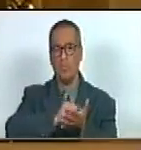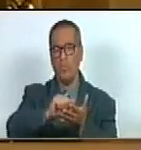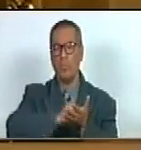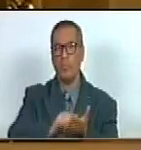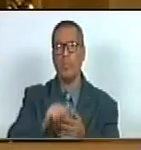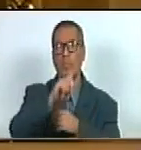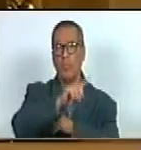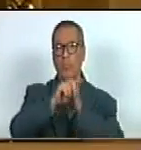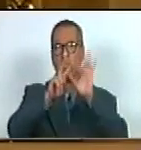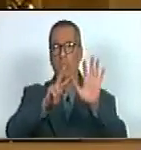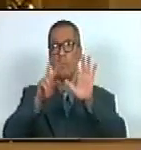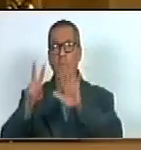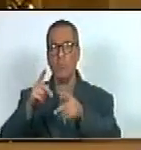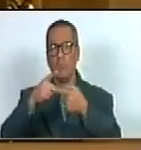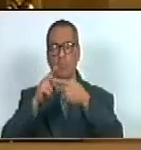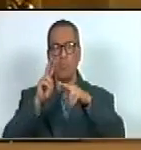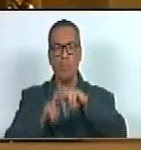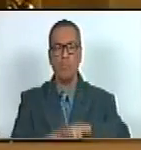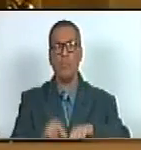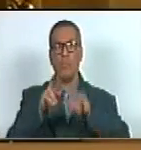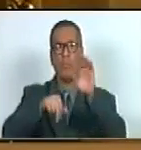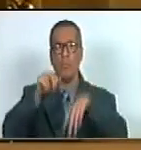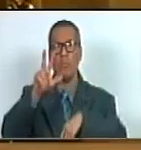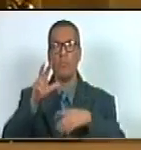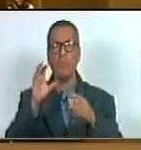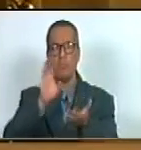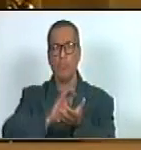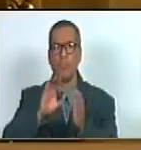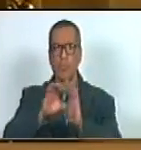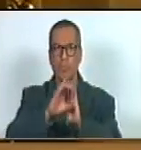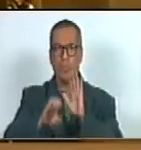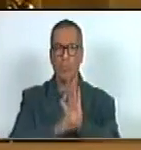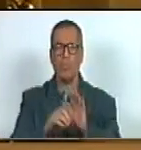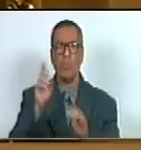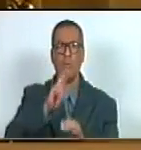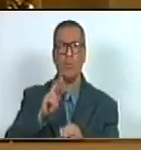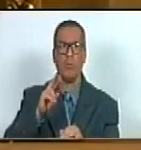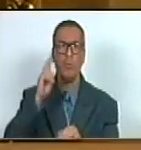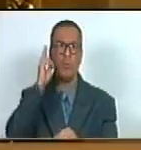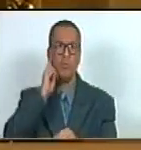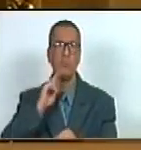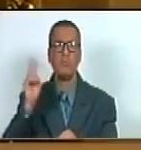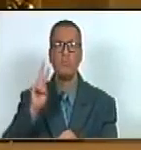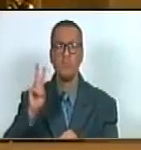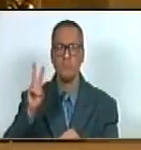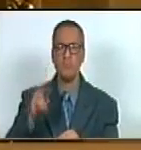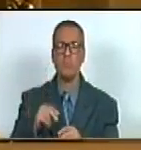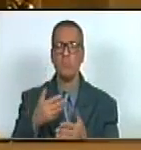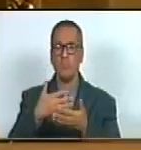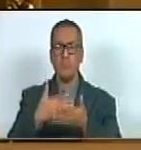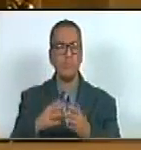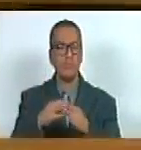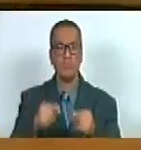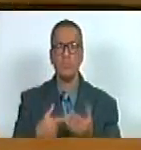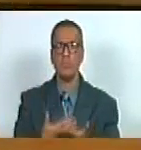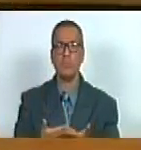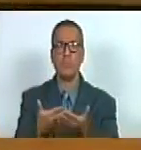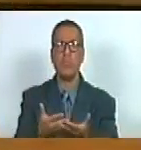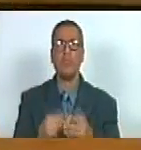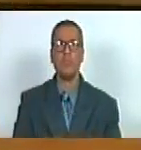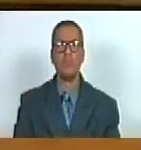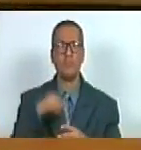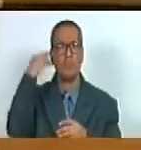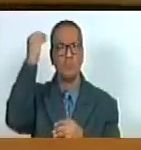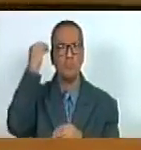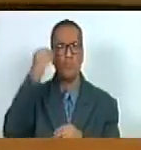artículo 187 número 13 de la constitución de la República Bolivariana de Venezuela esto de la propuesta sea no presidente en